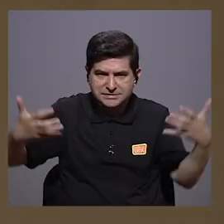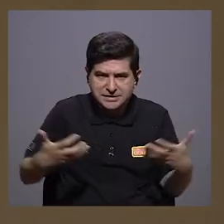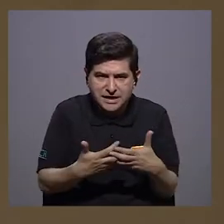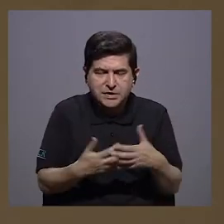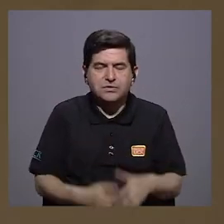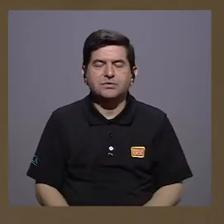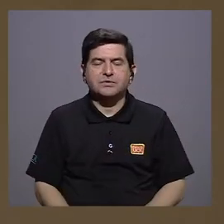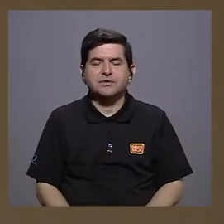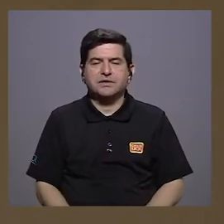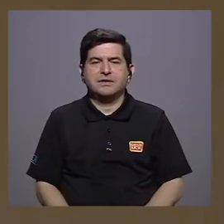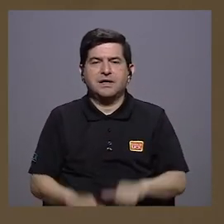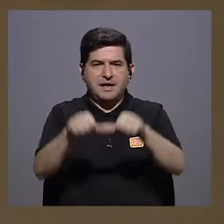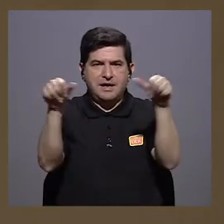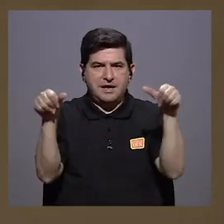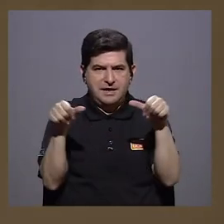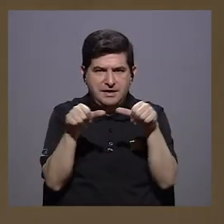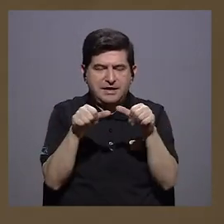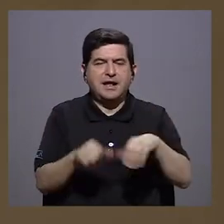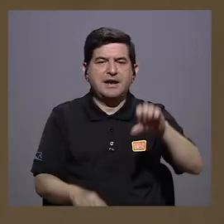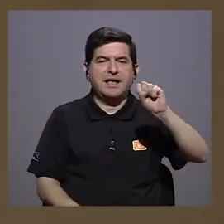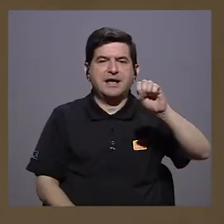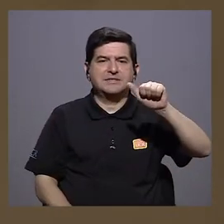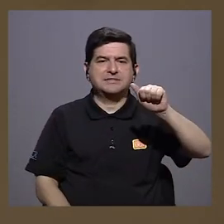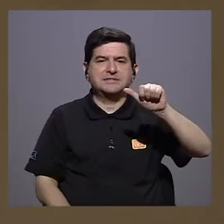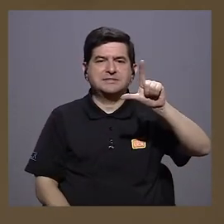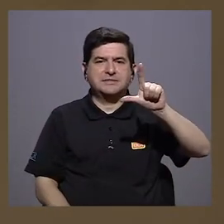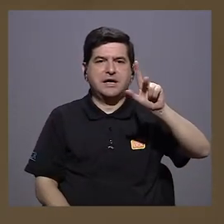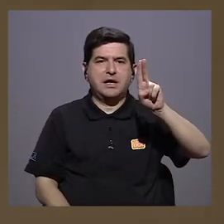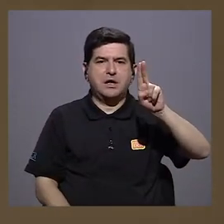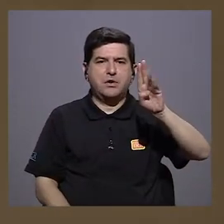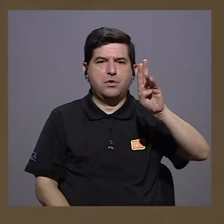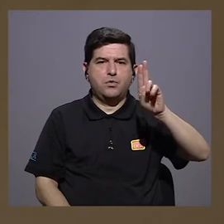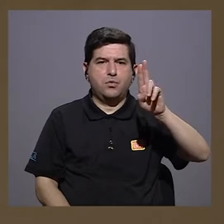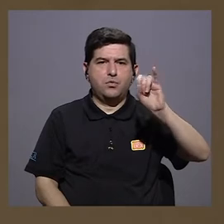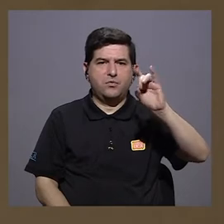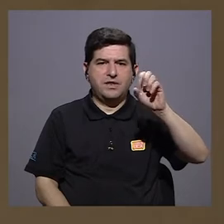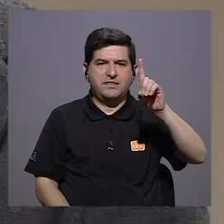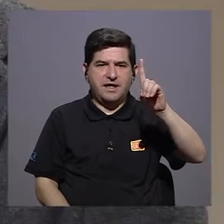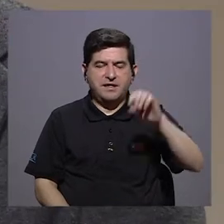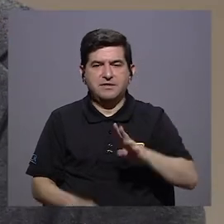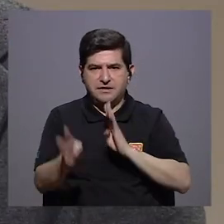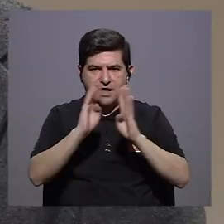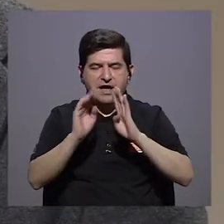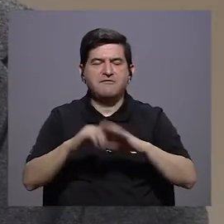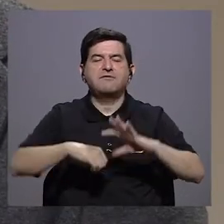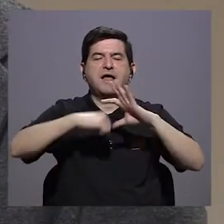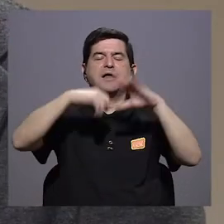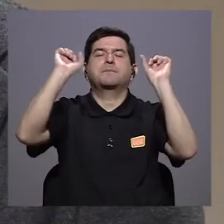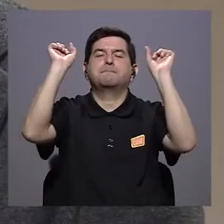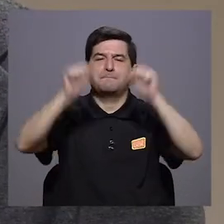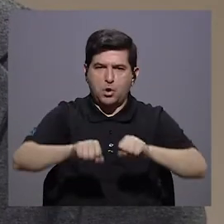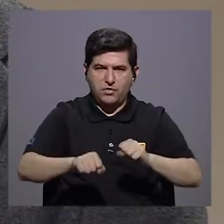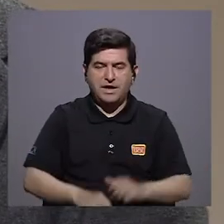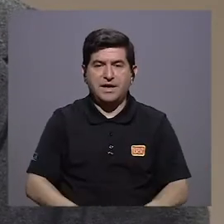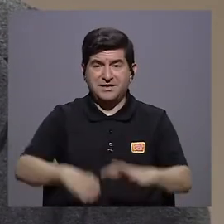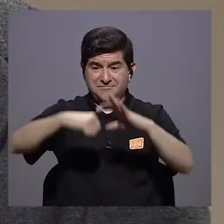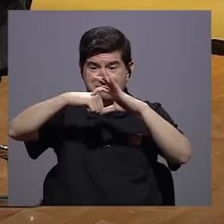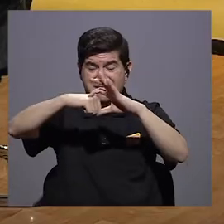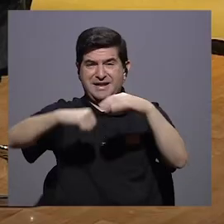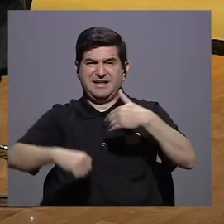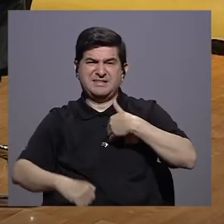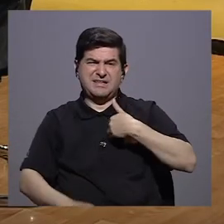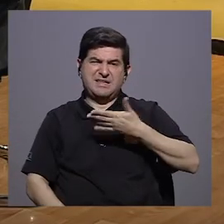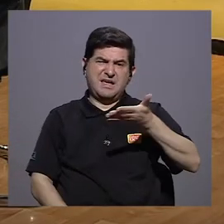pública o saludrista es una oportunidad única para conversar del planeta, obviamente. Tenemos un planeta que tiene